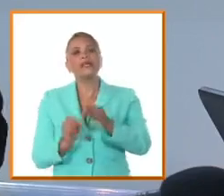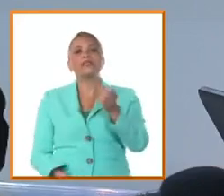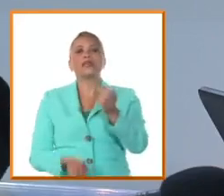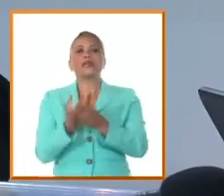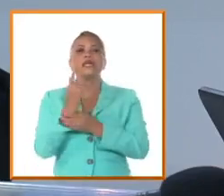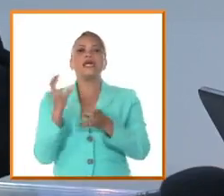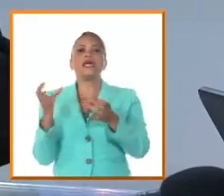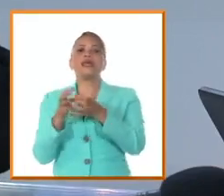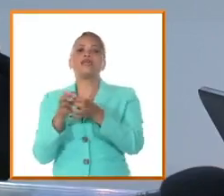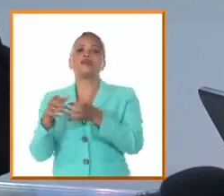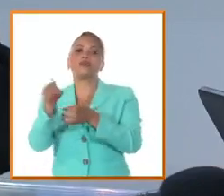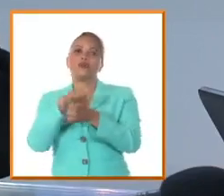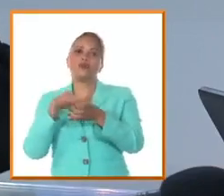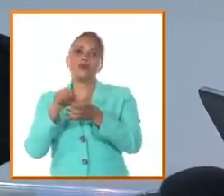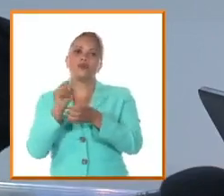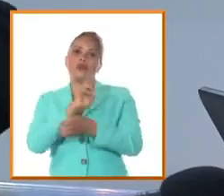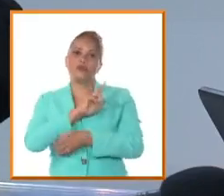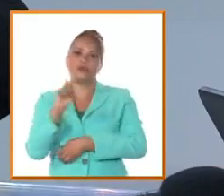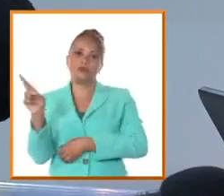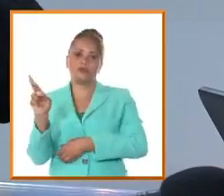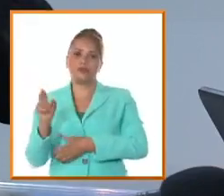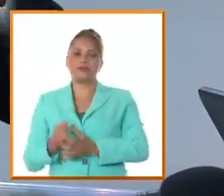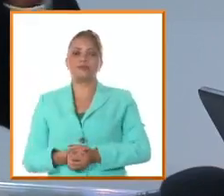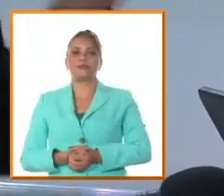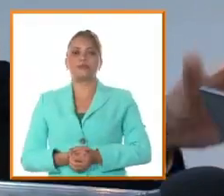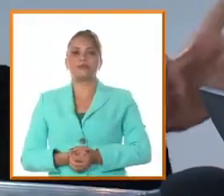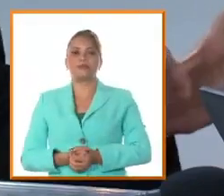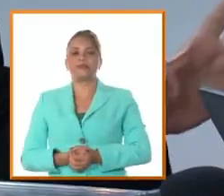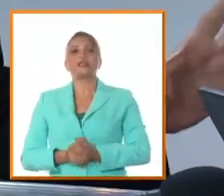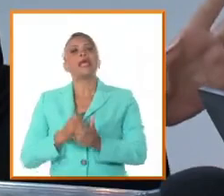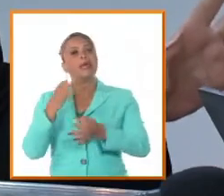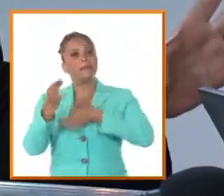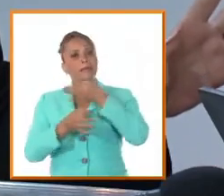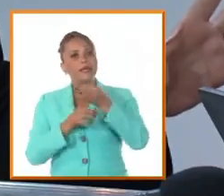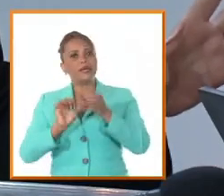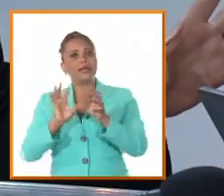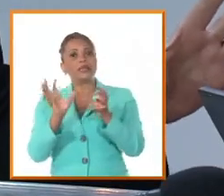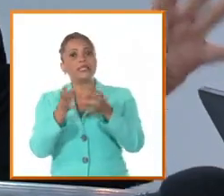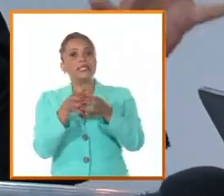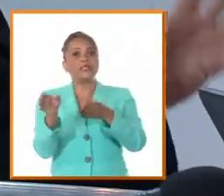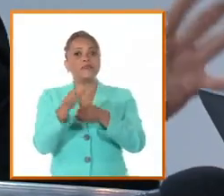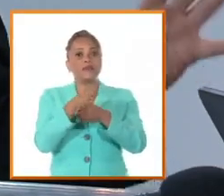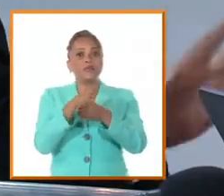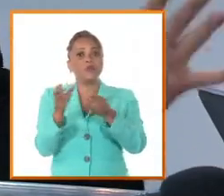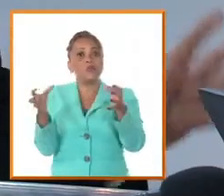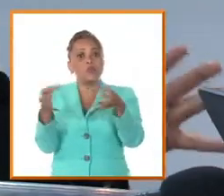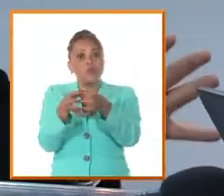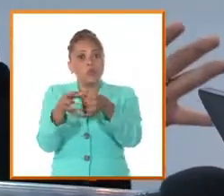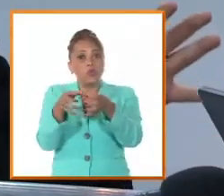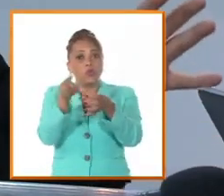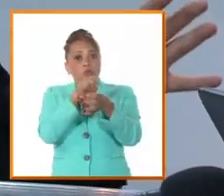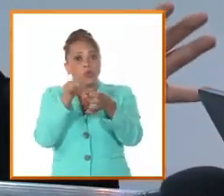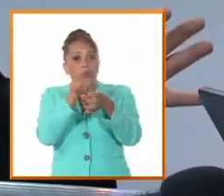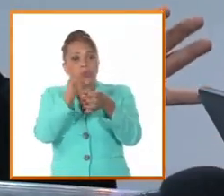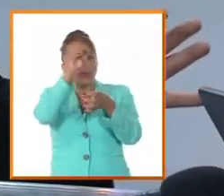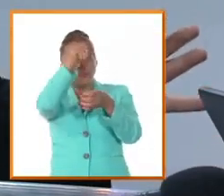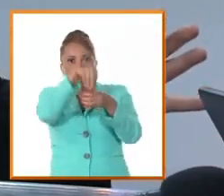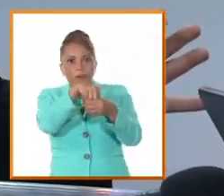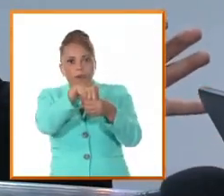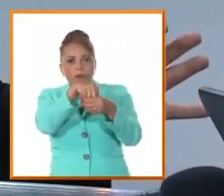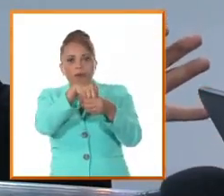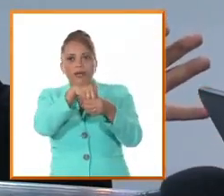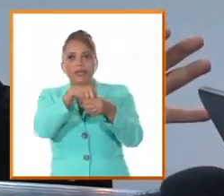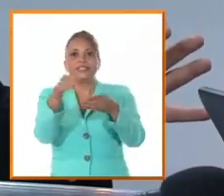decir que esto explica que hay una conspiración muy generalizada en la cual están involucrados